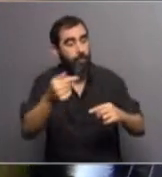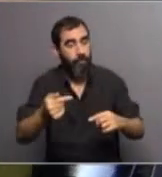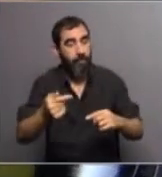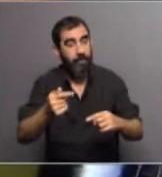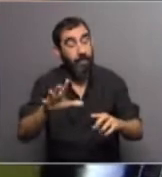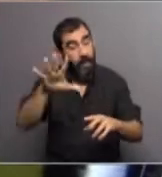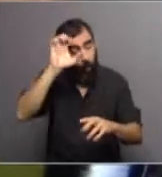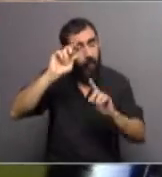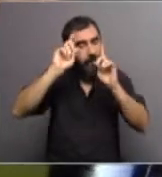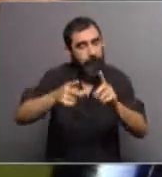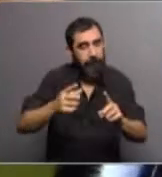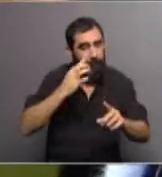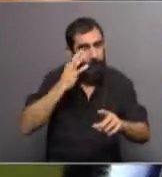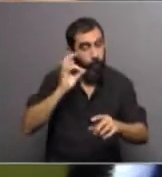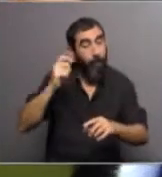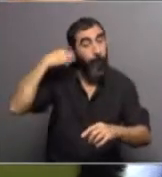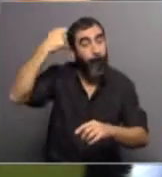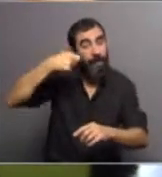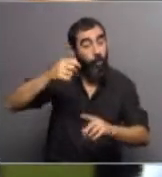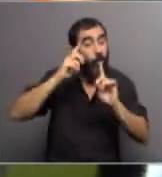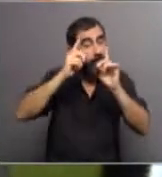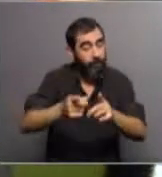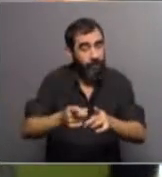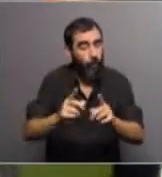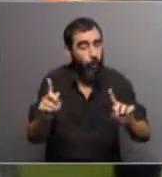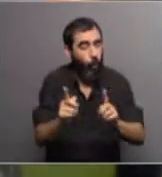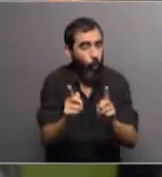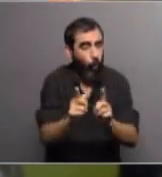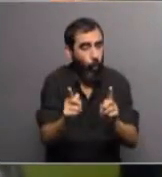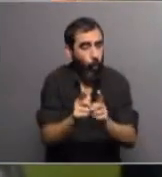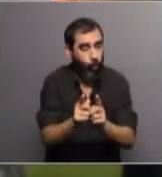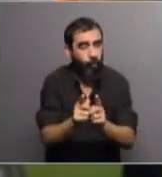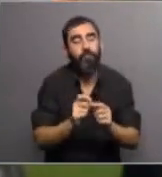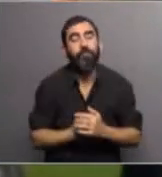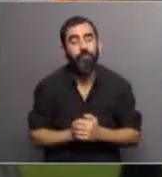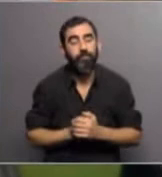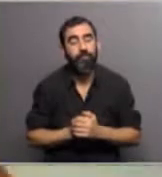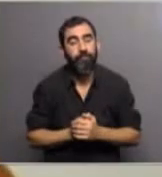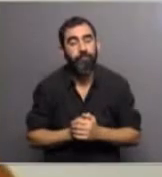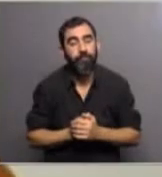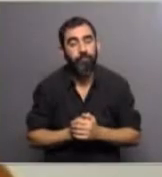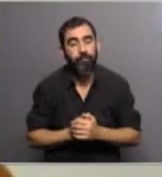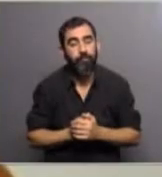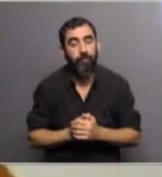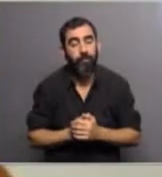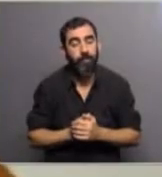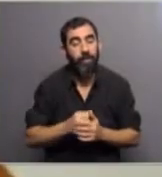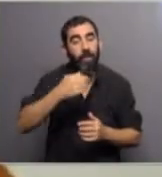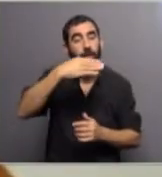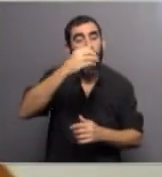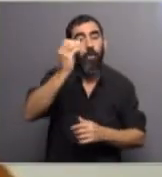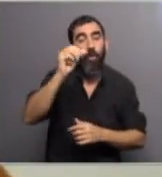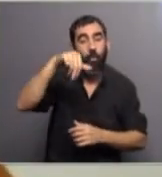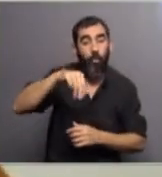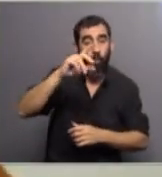recordar otra película, no, no, cortito nada más, ya que estamos hablando de cine, una de las de James Bond de